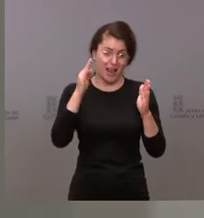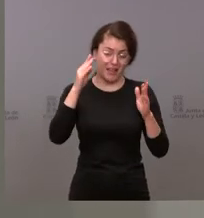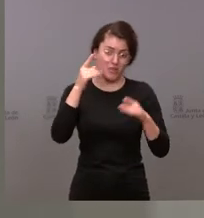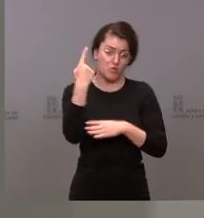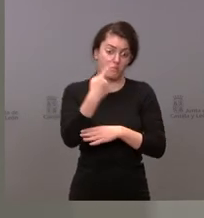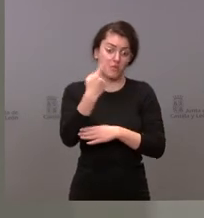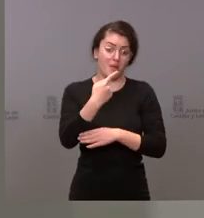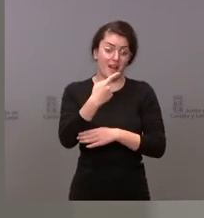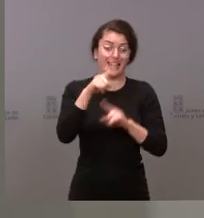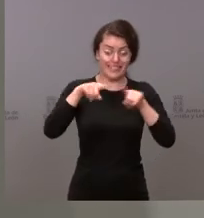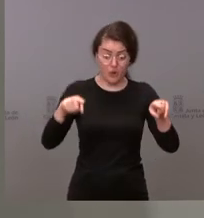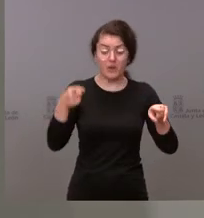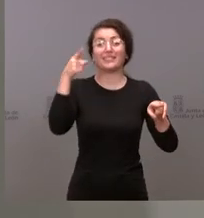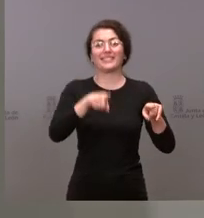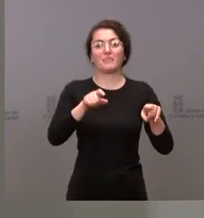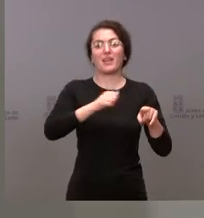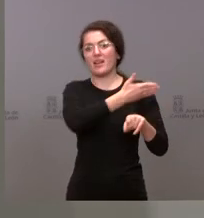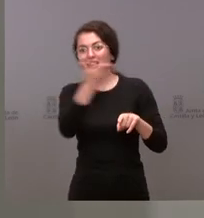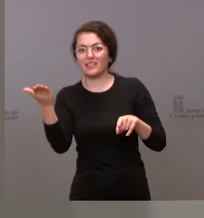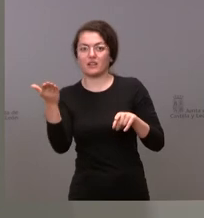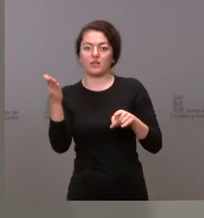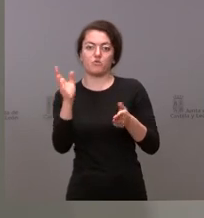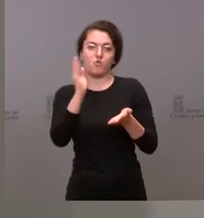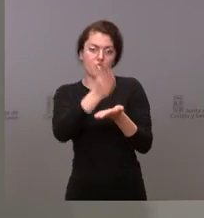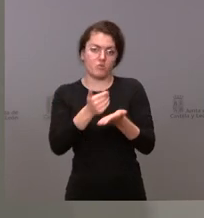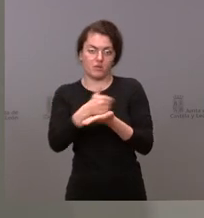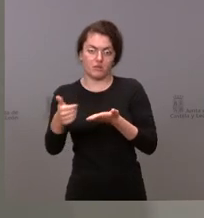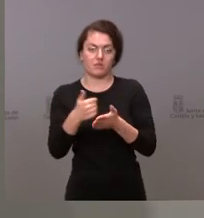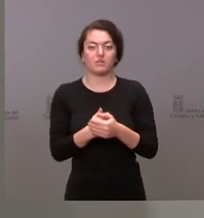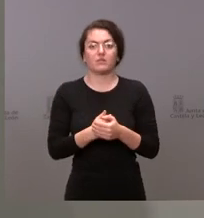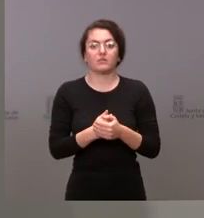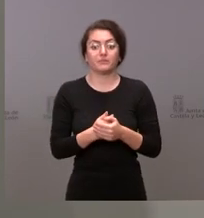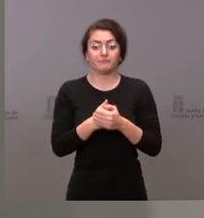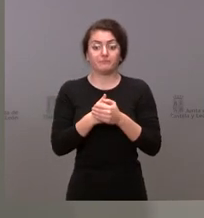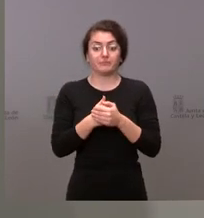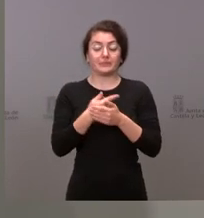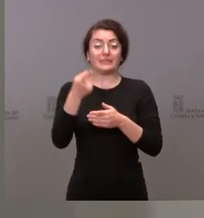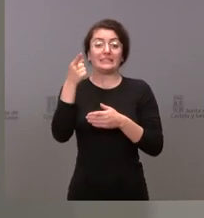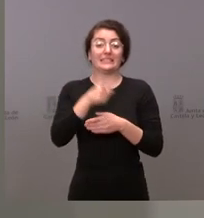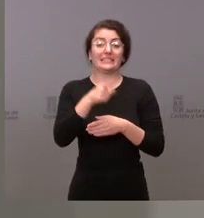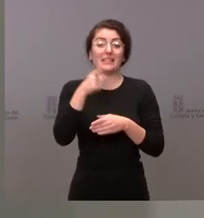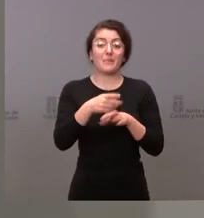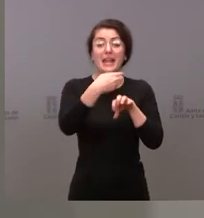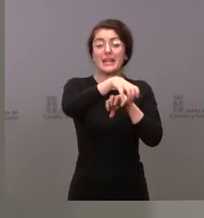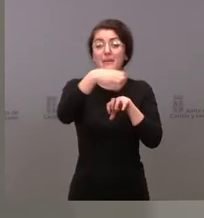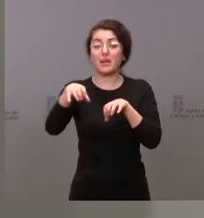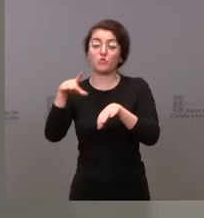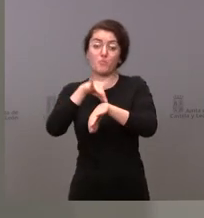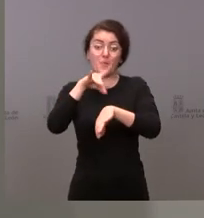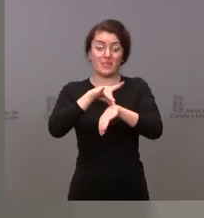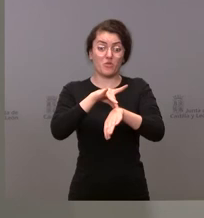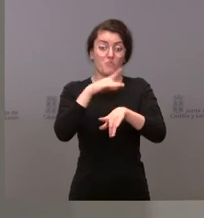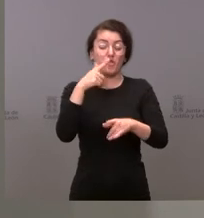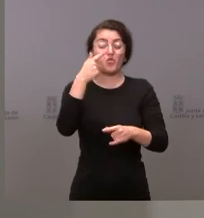conjunto de la comunidad y el reparto de médicos por cada mil habitantes pues es el que es y yo creo que si